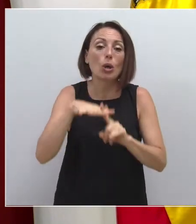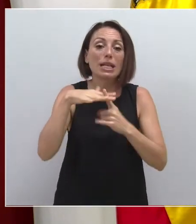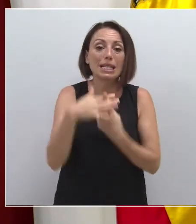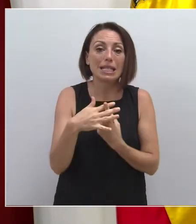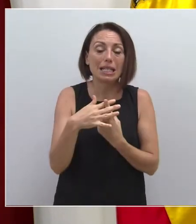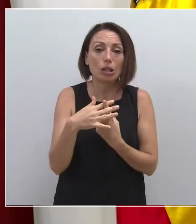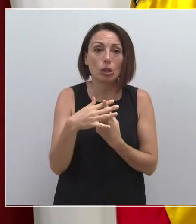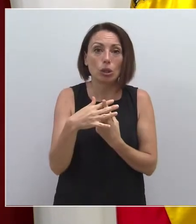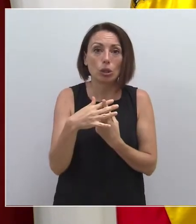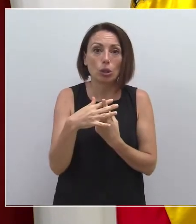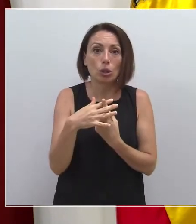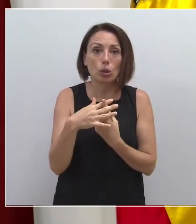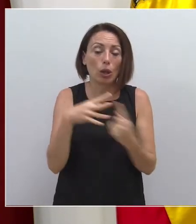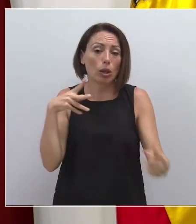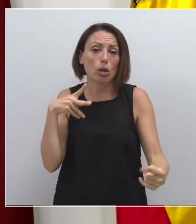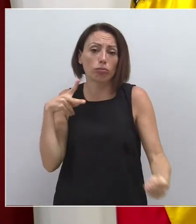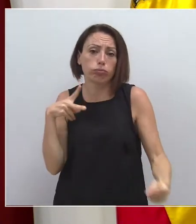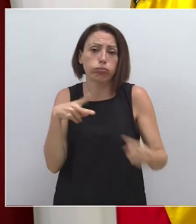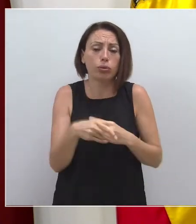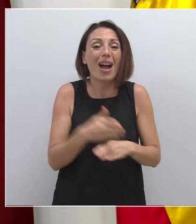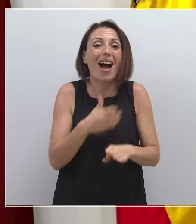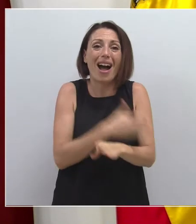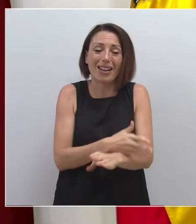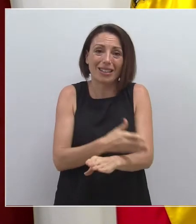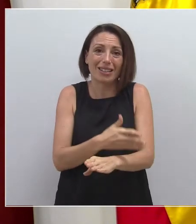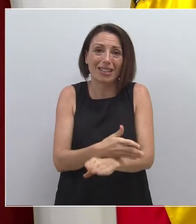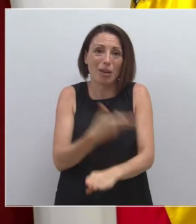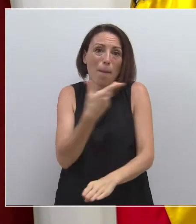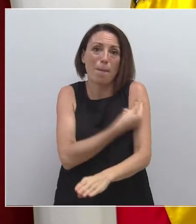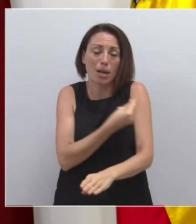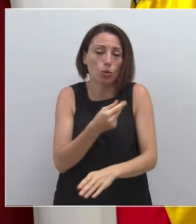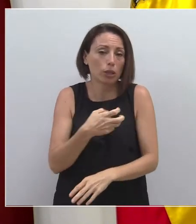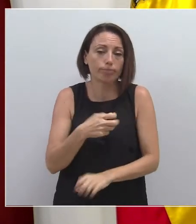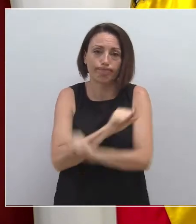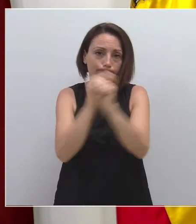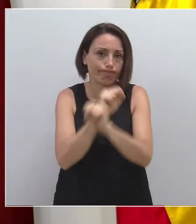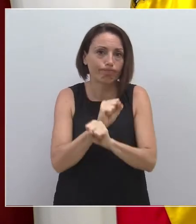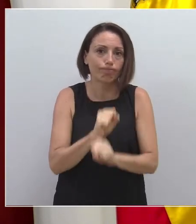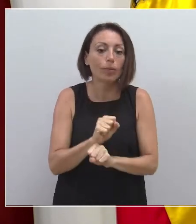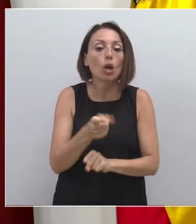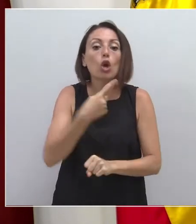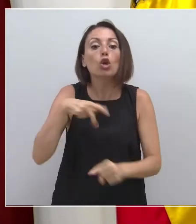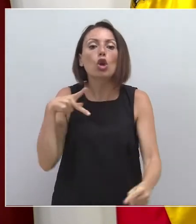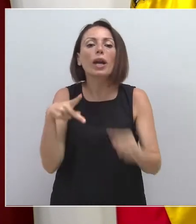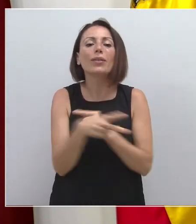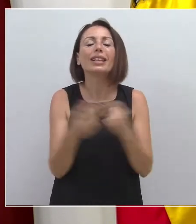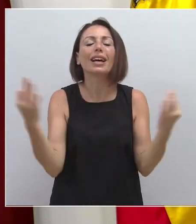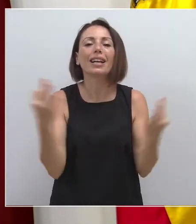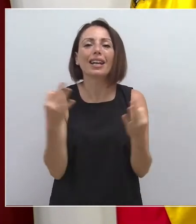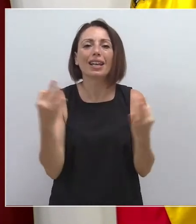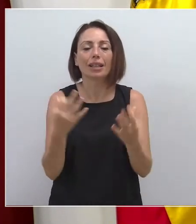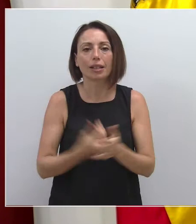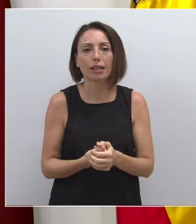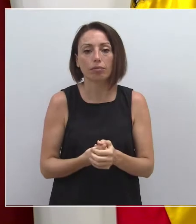de eliminación previa a la aparición de la vacuna. Por lo tanto, lo que tenemos que evitar es que